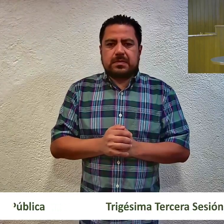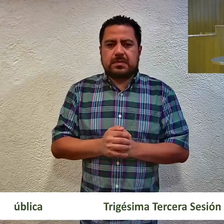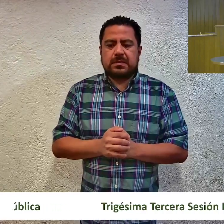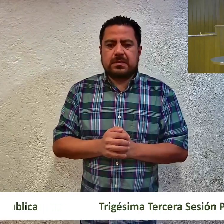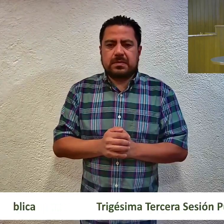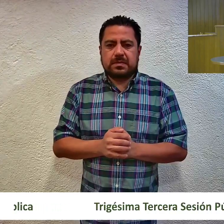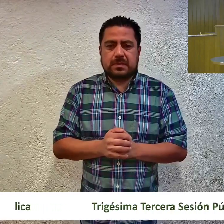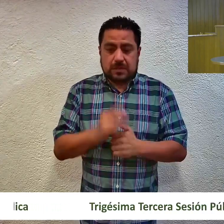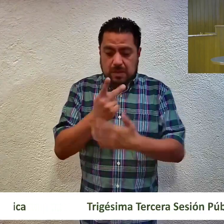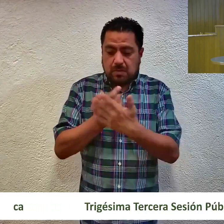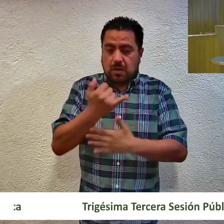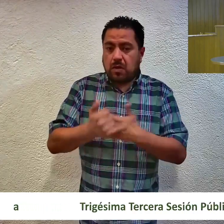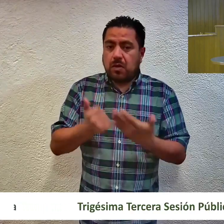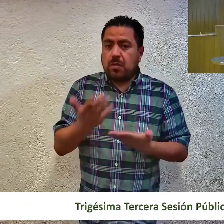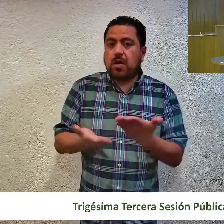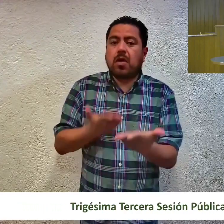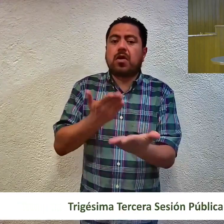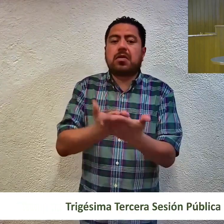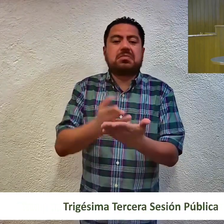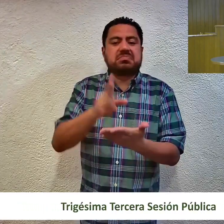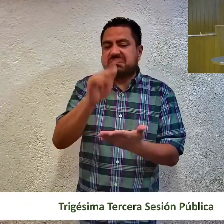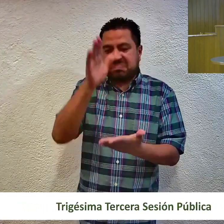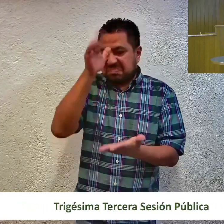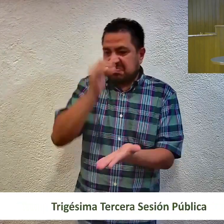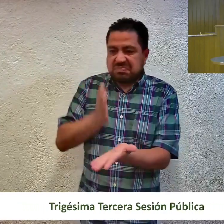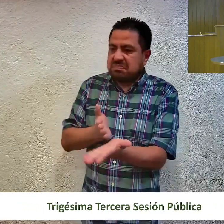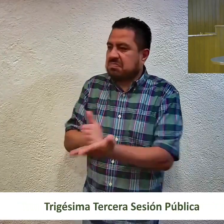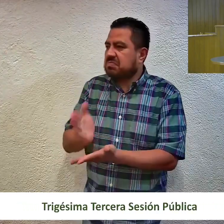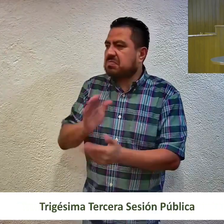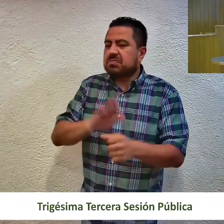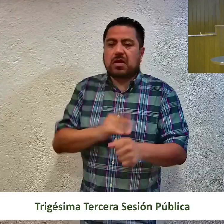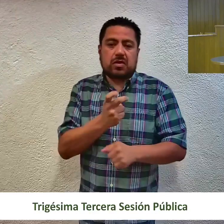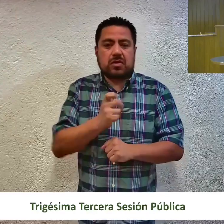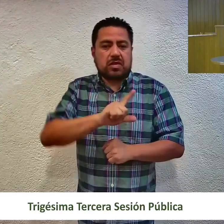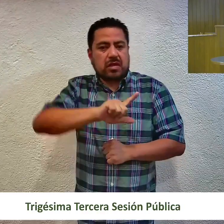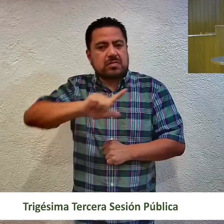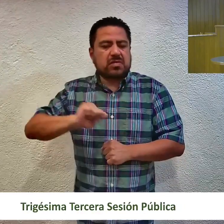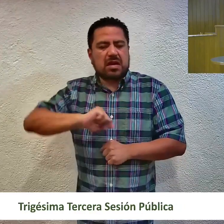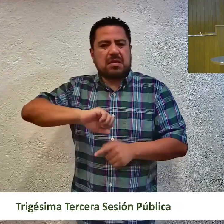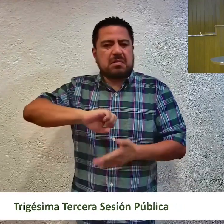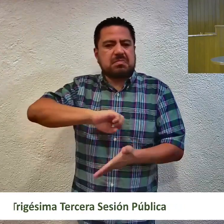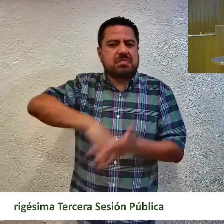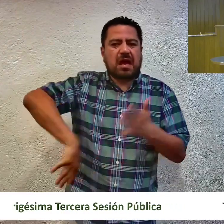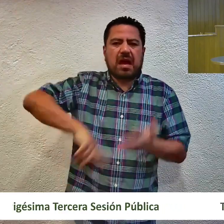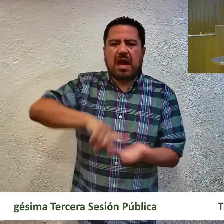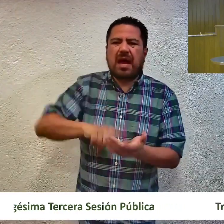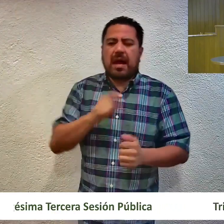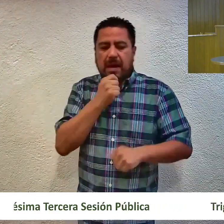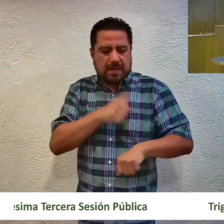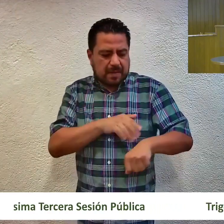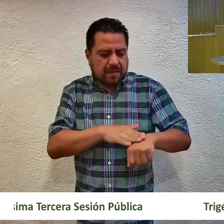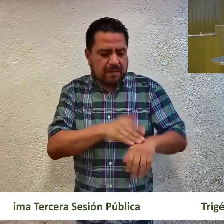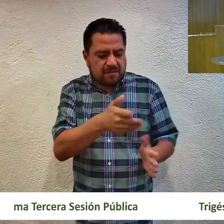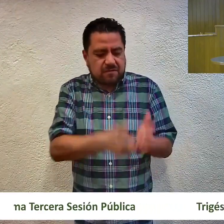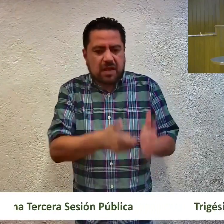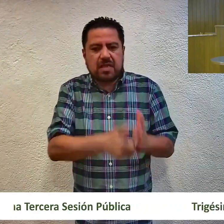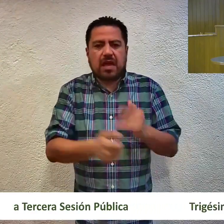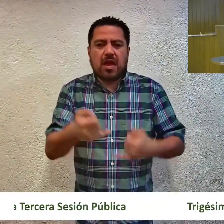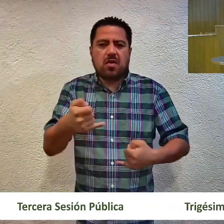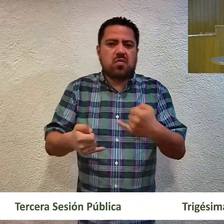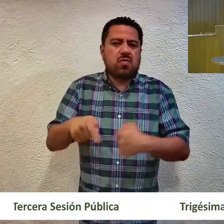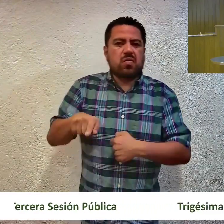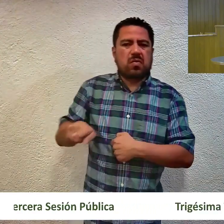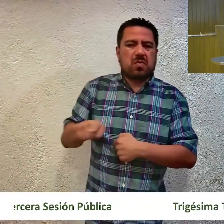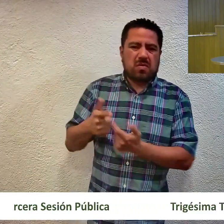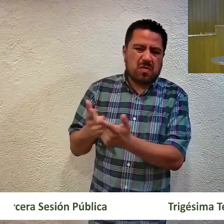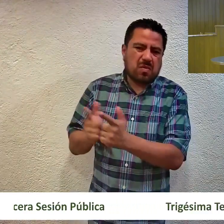En el proyecto se propone declarar la improcedencia del medio y, consecuentemente, su desechamiento, ello dado que se advierte la falta de interés jurídico del partido